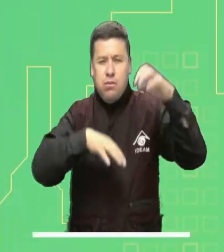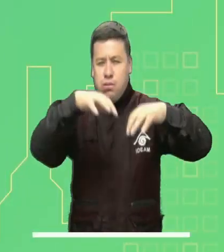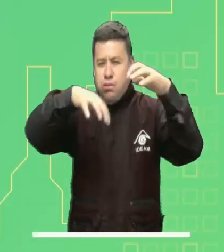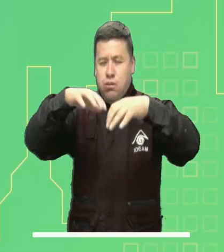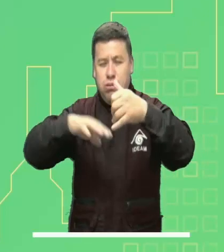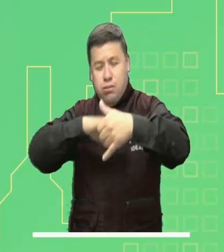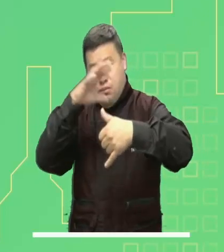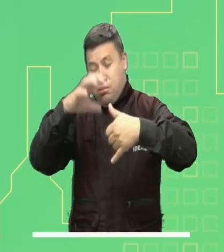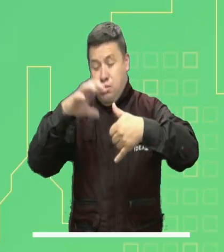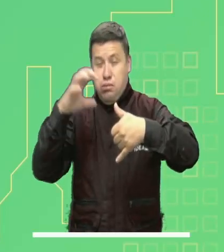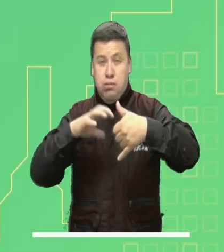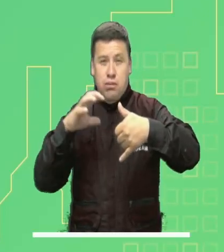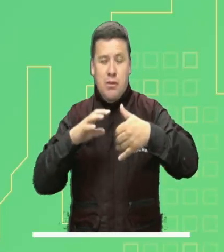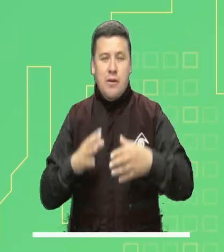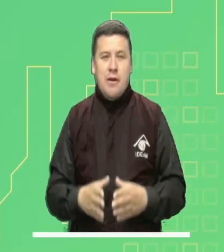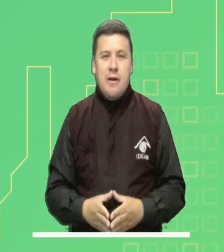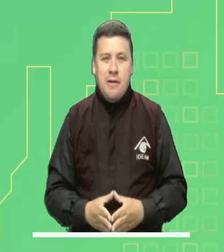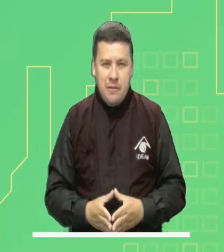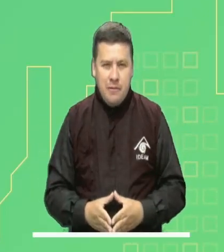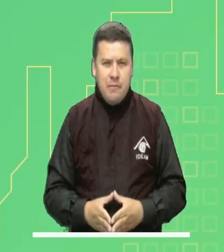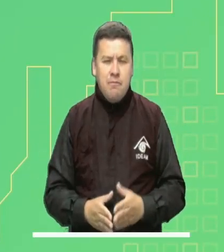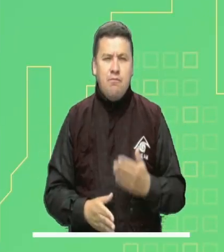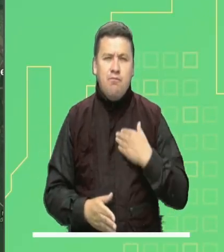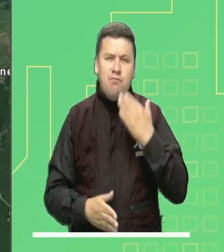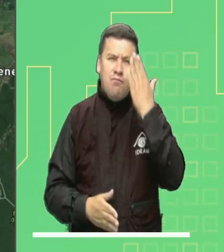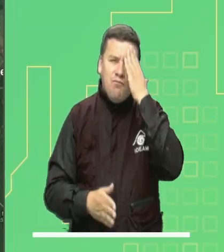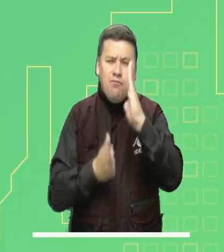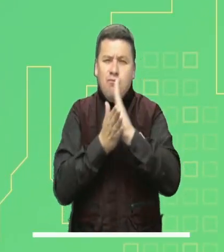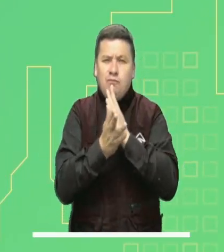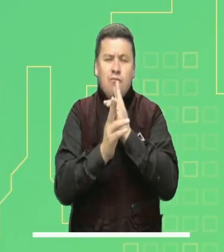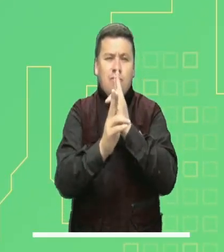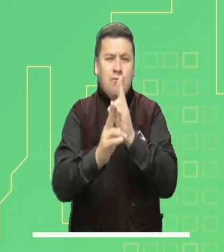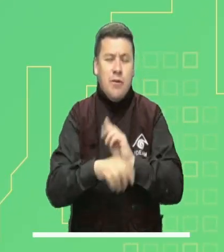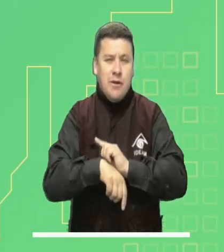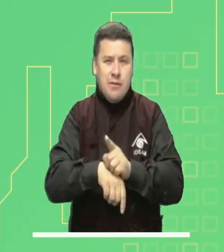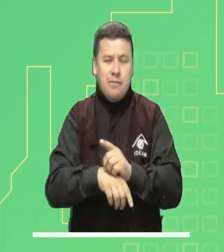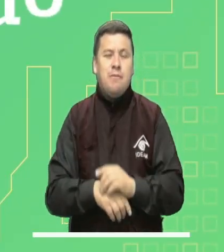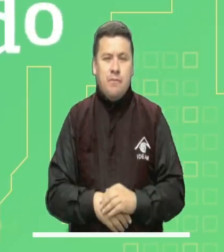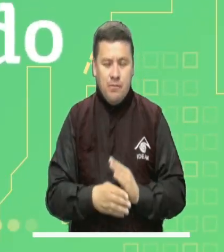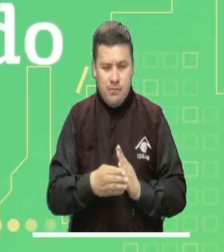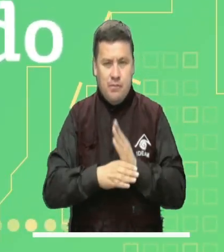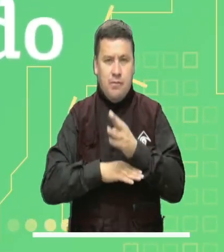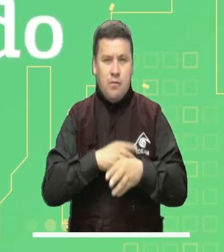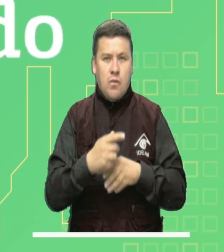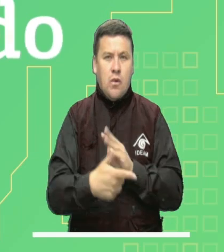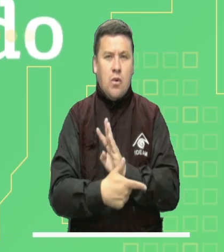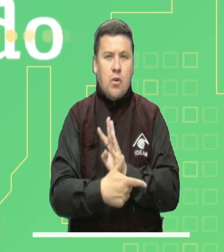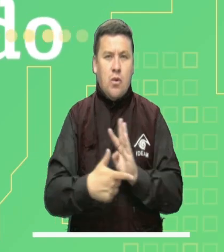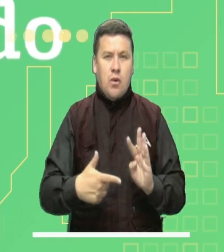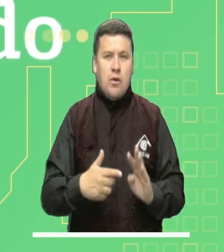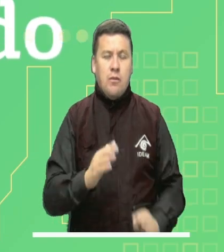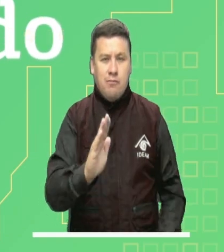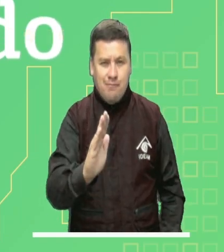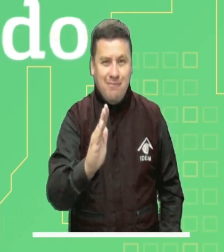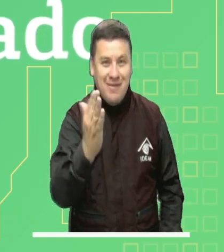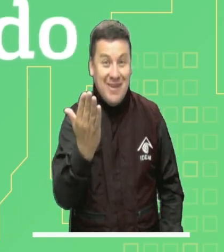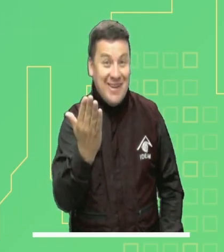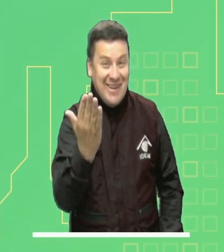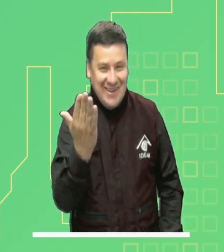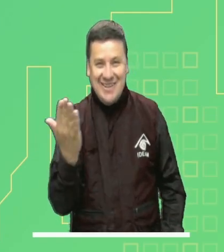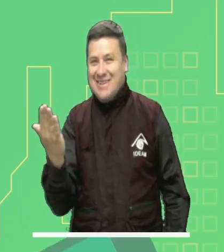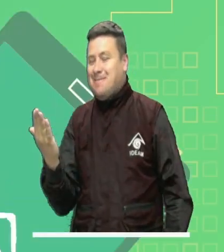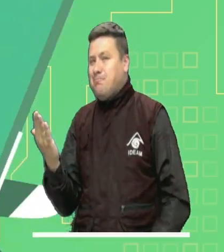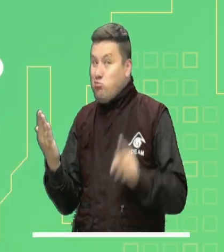Alerta naranja por tiempo lluvioso en el mar Caribe y Océano Pacífico. Manténgase bien informado y en tiempo real a través de nuestra